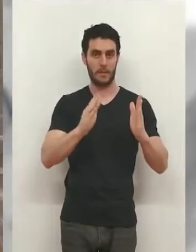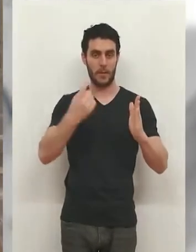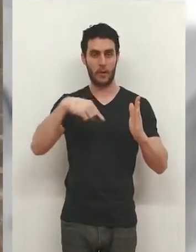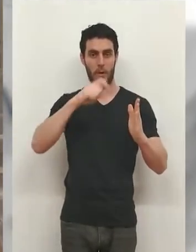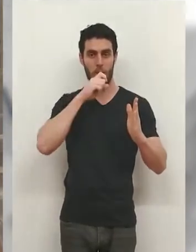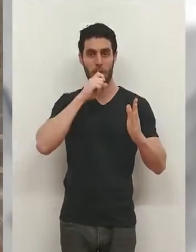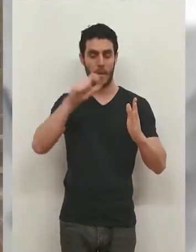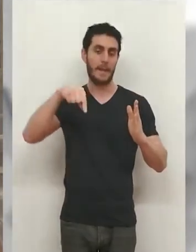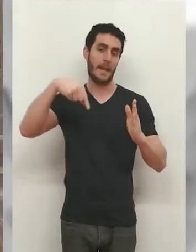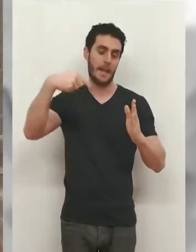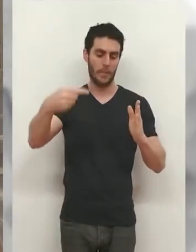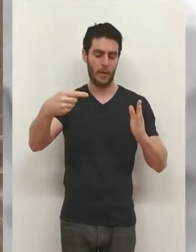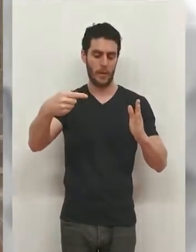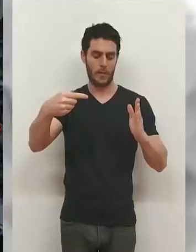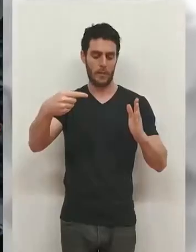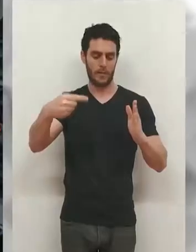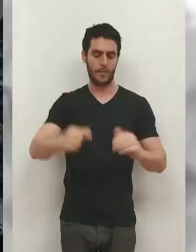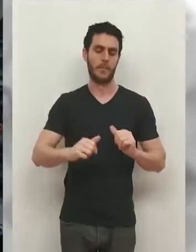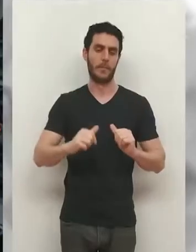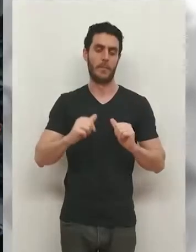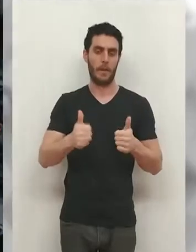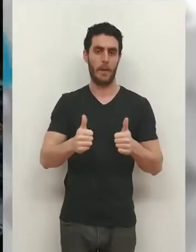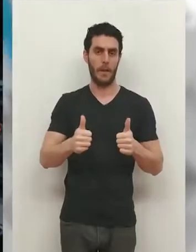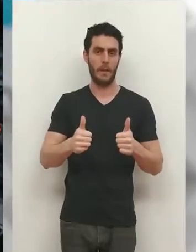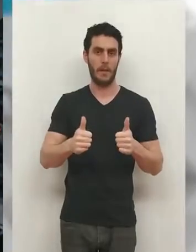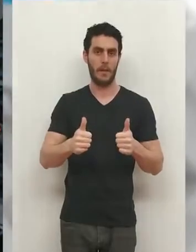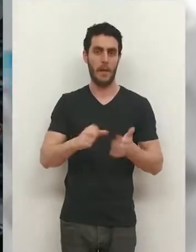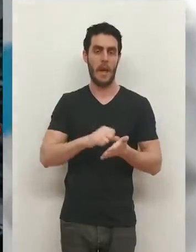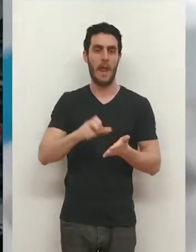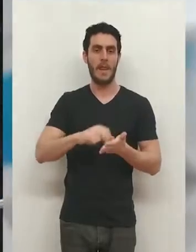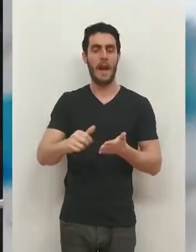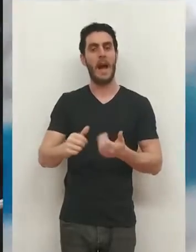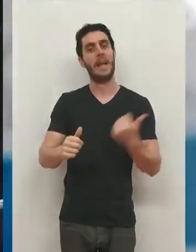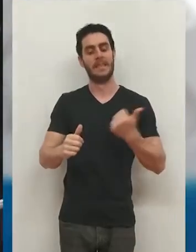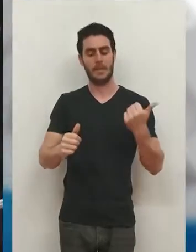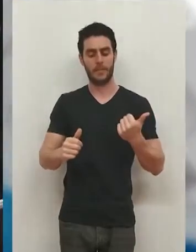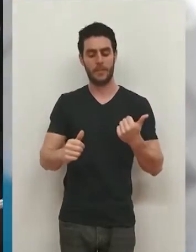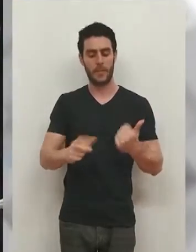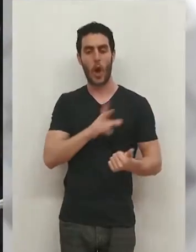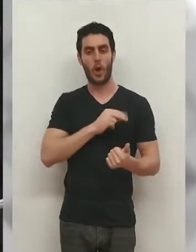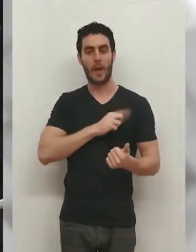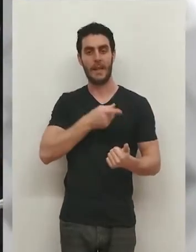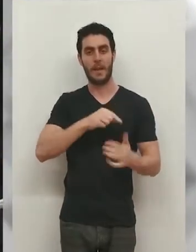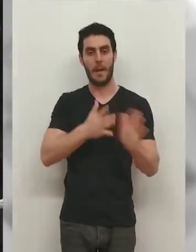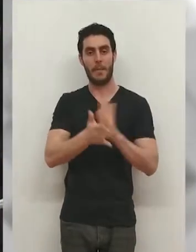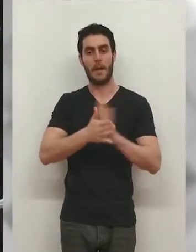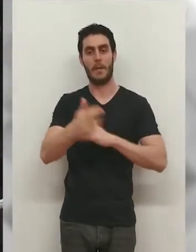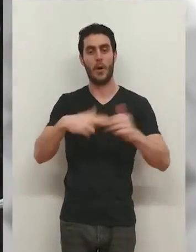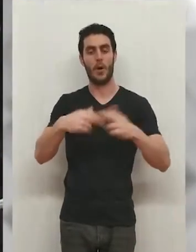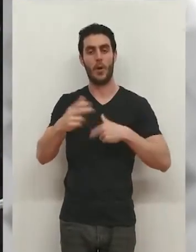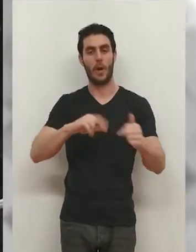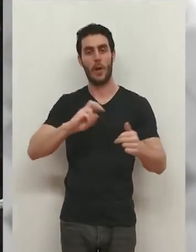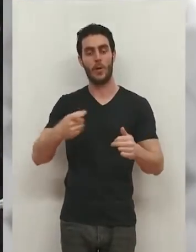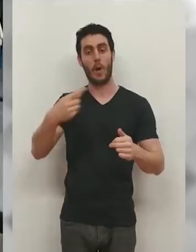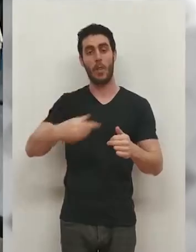habíamos anunciado. Luego se van a acometer la acera este. El concejal lo contaba en otra obra, en este